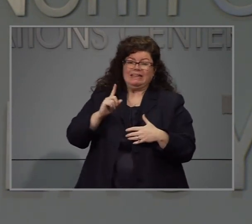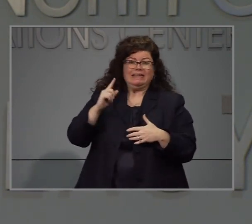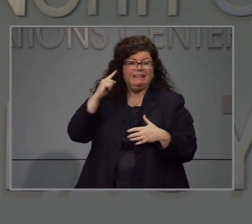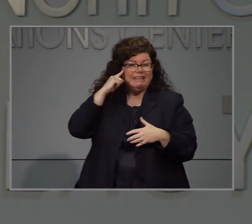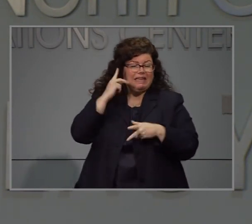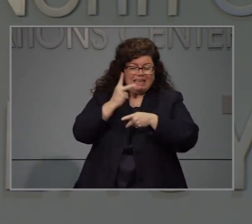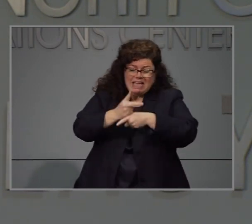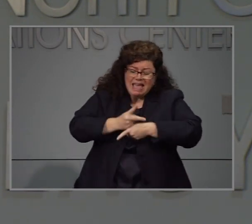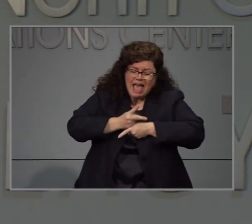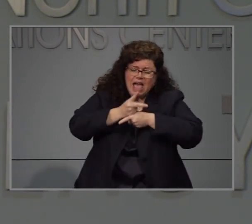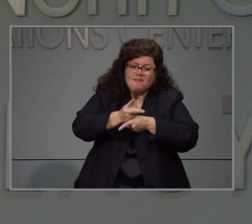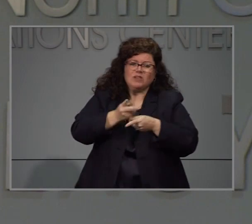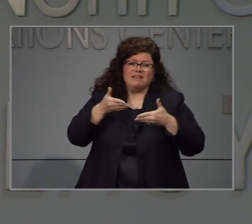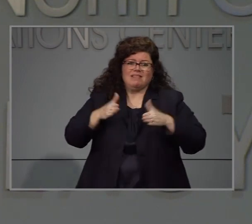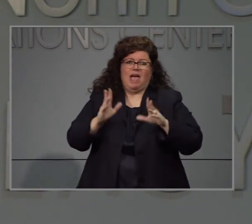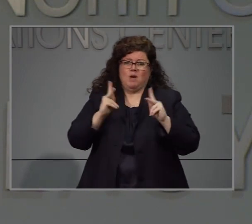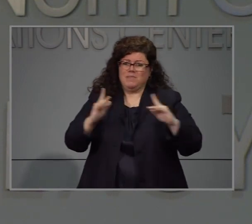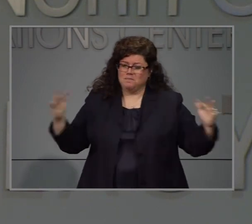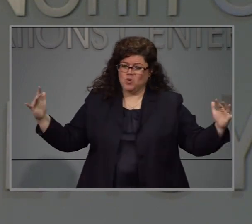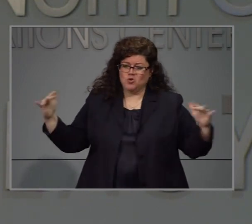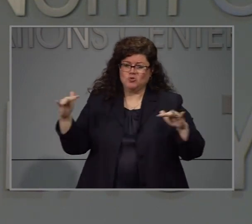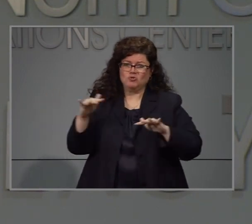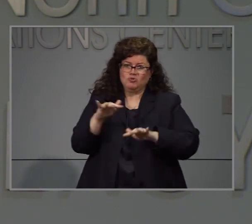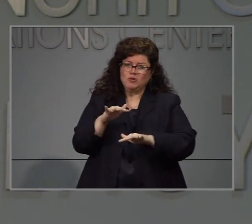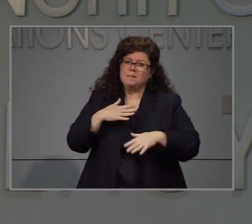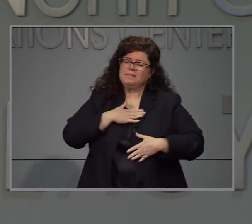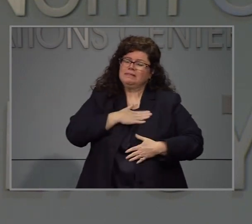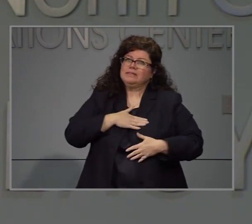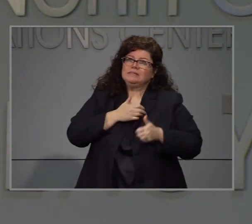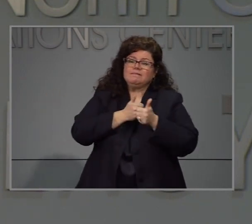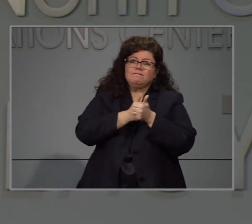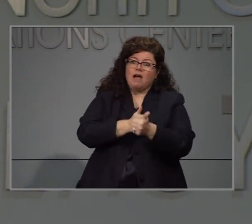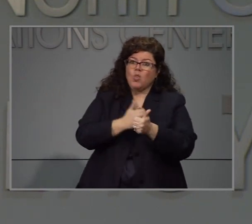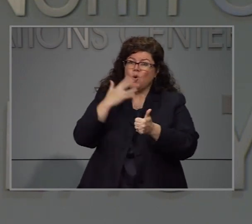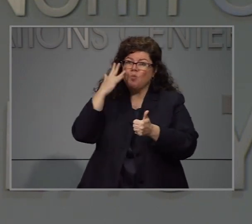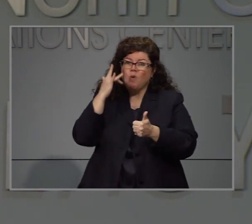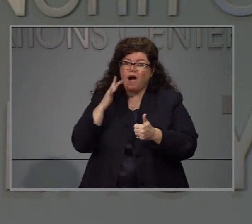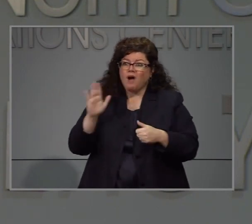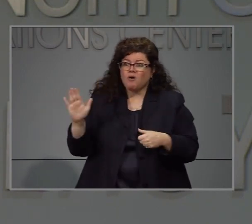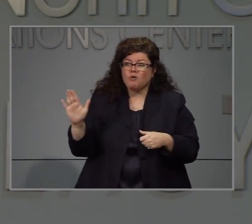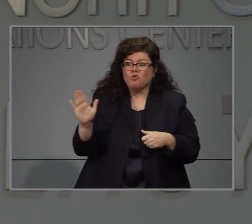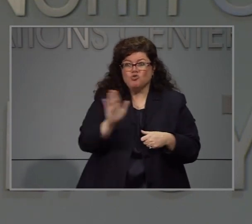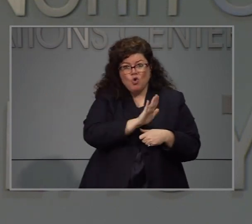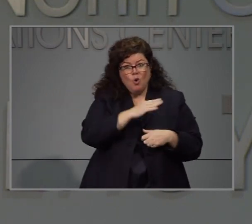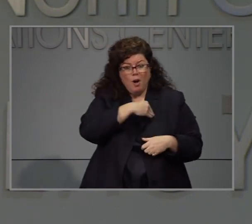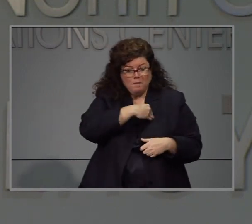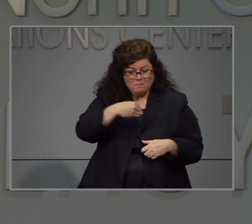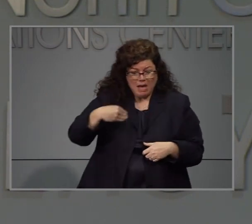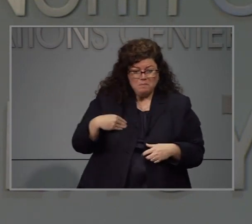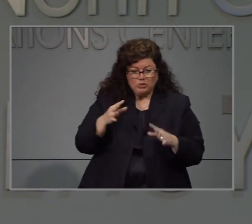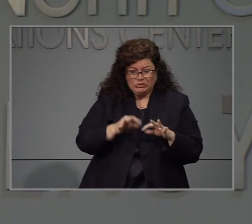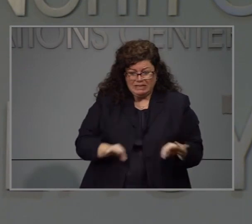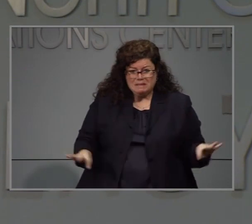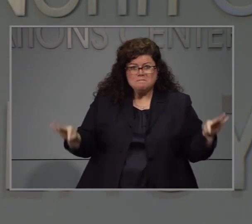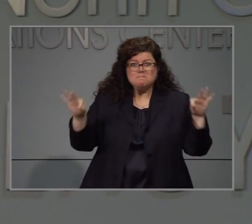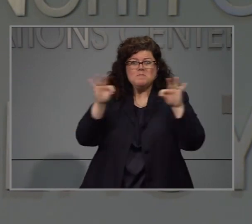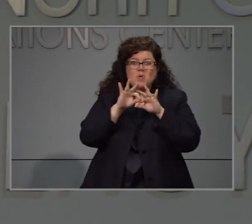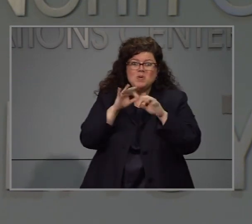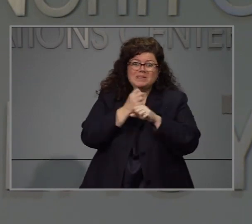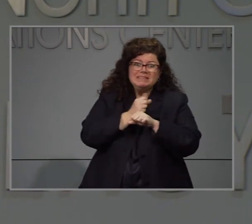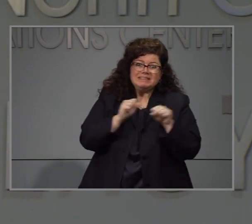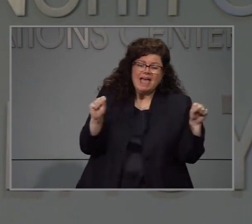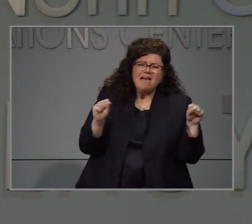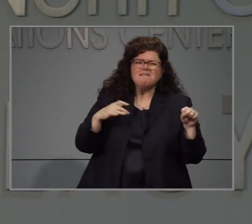que están haciendo y van a ver estas recomendaciones y las van a seguir para la salud y seguridad de sus miembros.